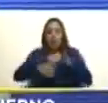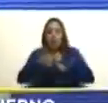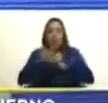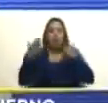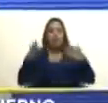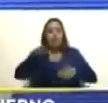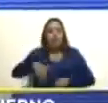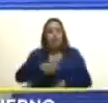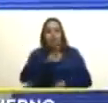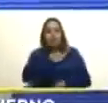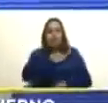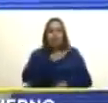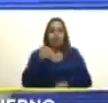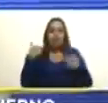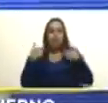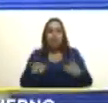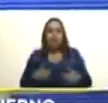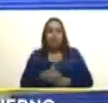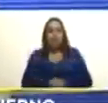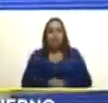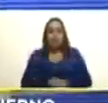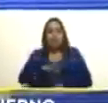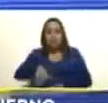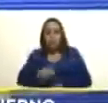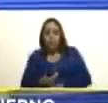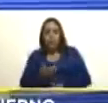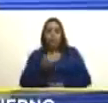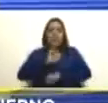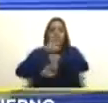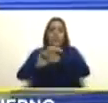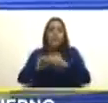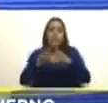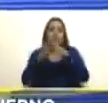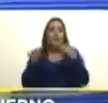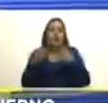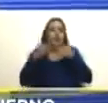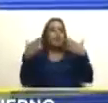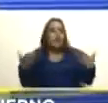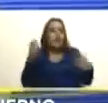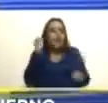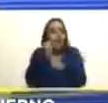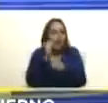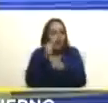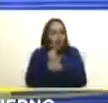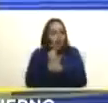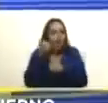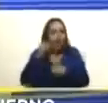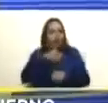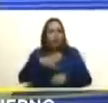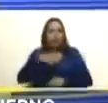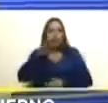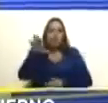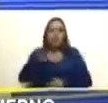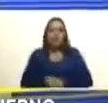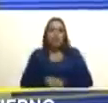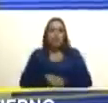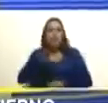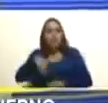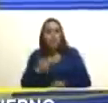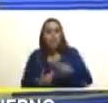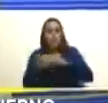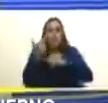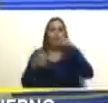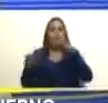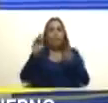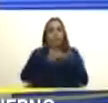pueda tener el ser humano para poder encarar todas las inmensas tareas que tiene nuestra patria para reconstruirse